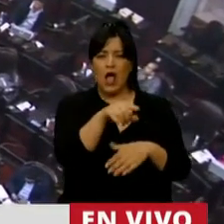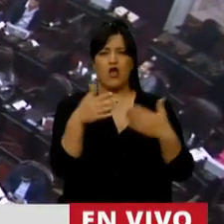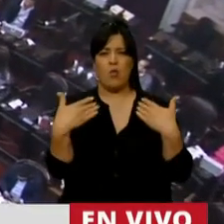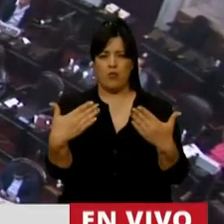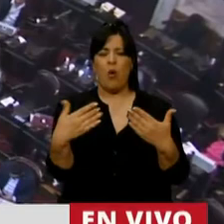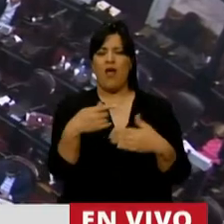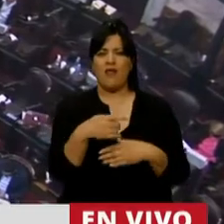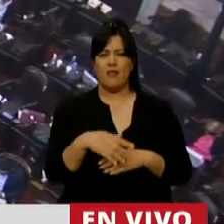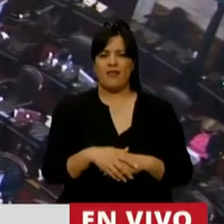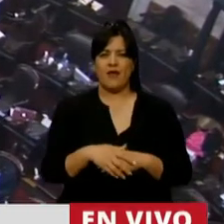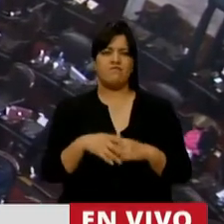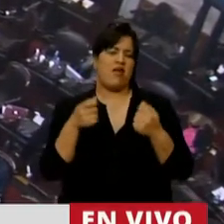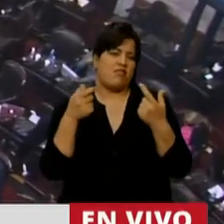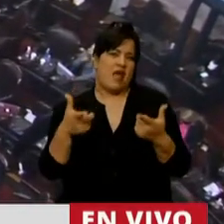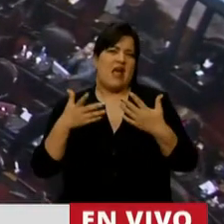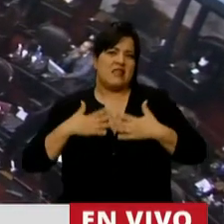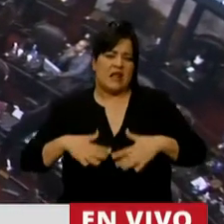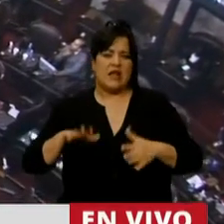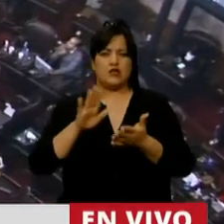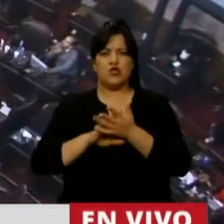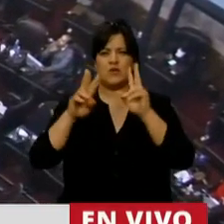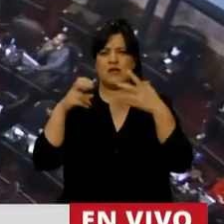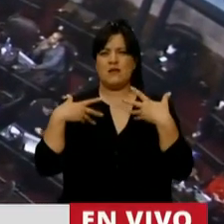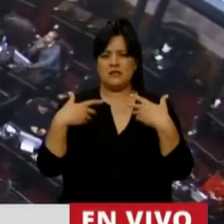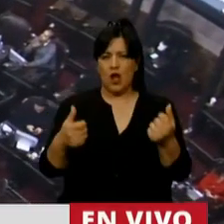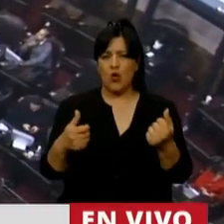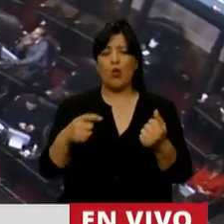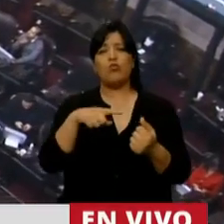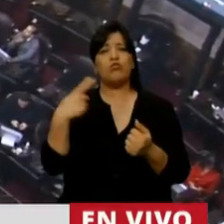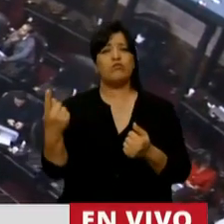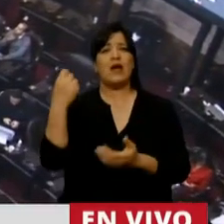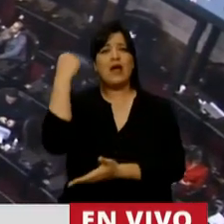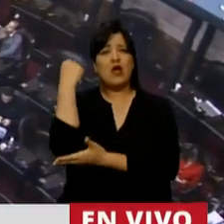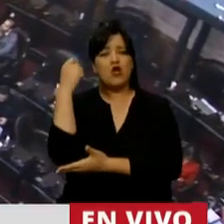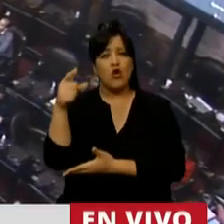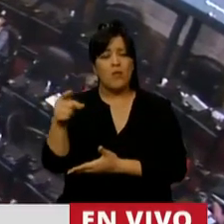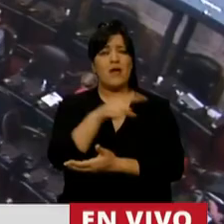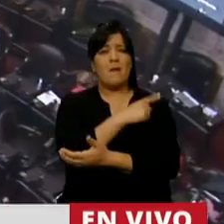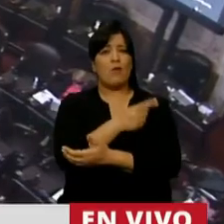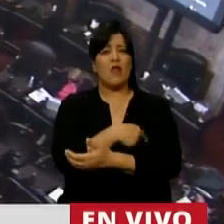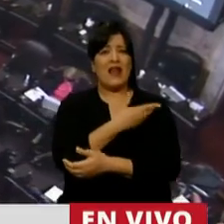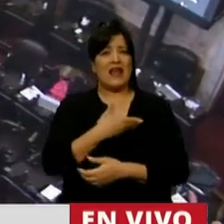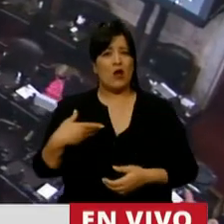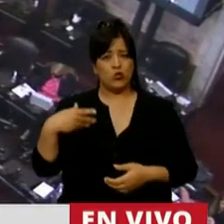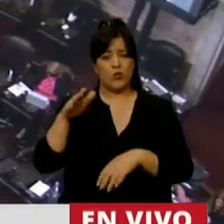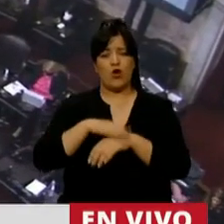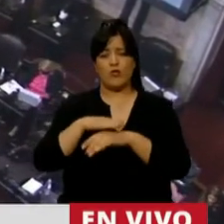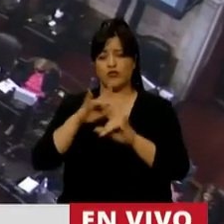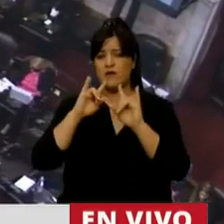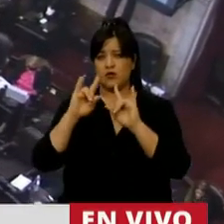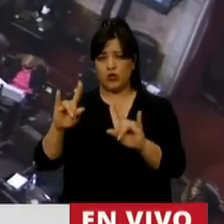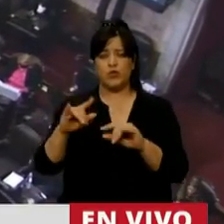tranquilidad en cuanto a salud. En cuanto a los aspectos económicos, el Poder Ejecutivo es el que se va a hacer cargo.